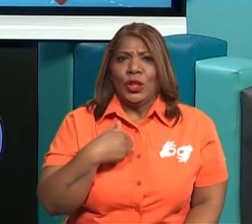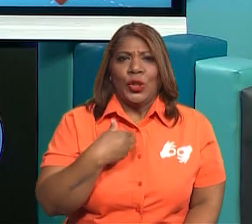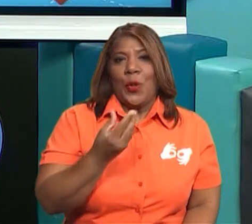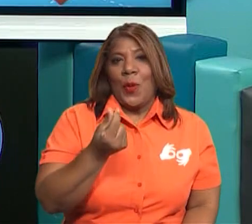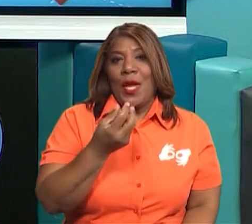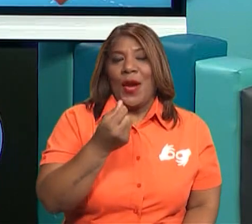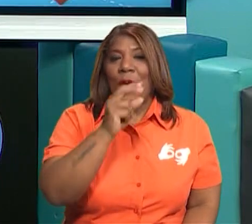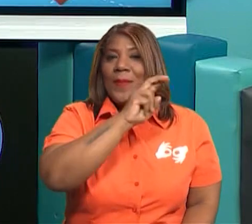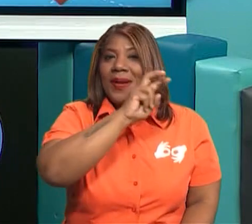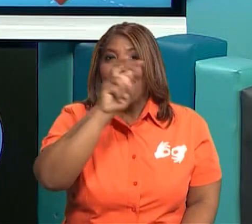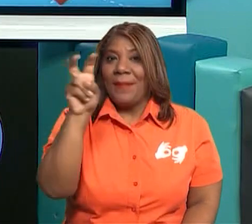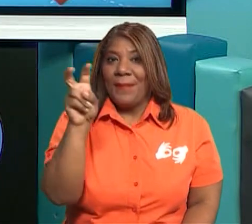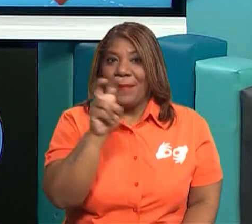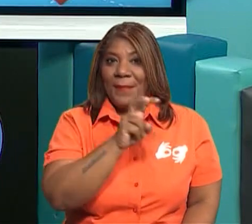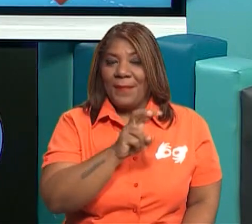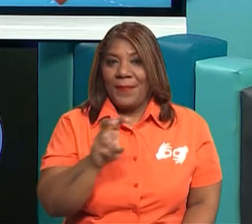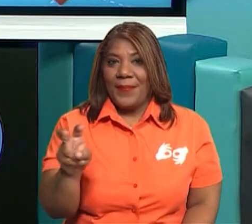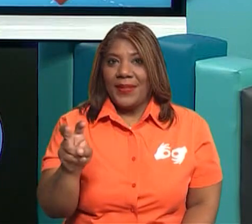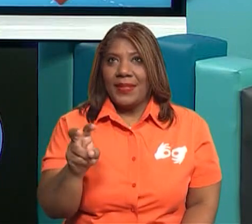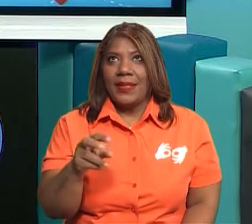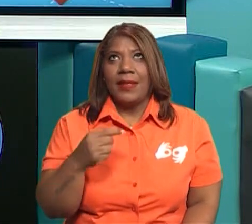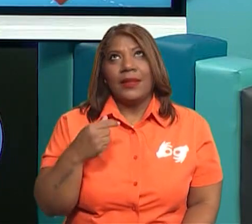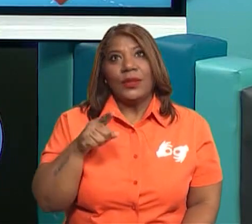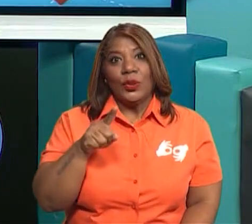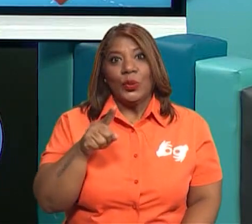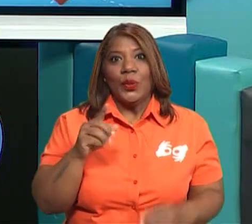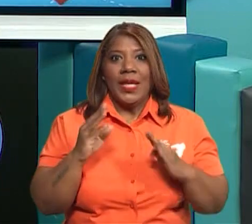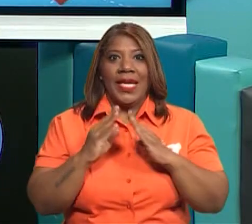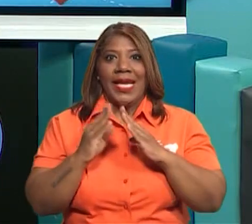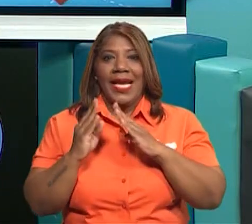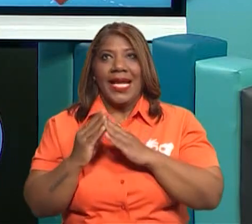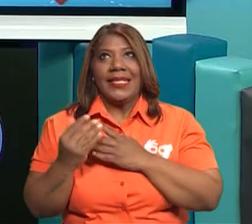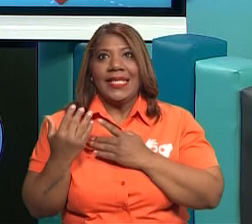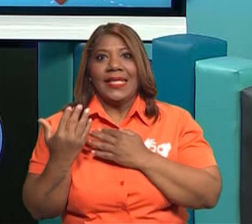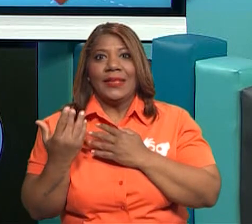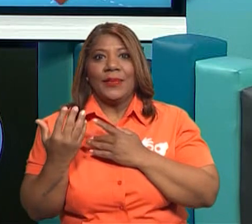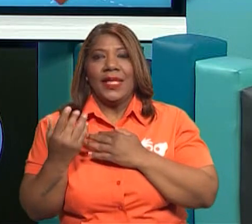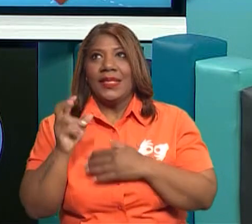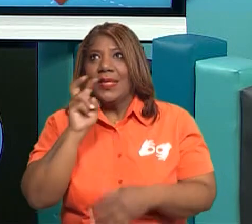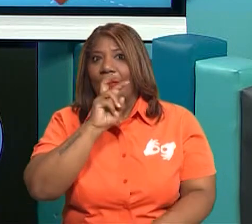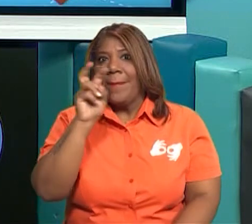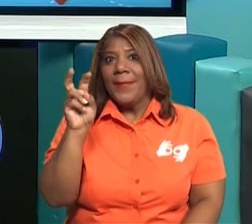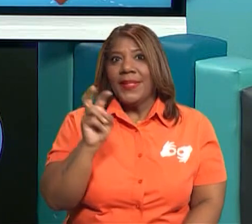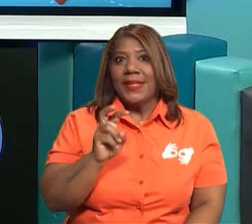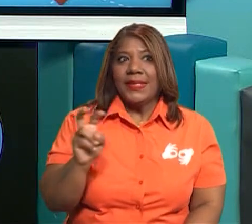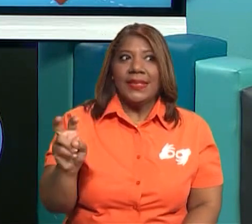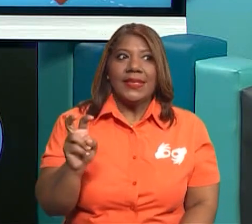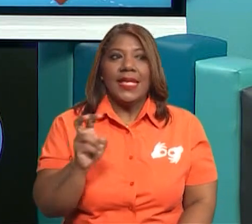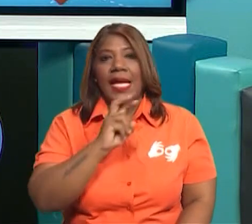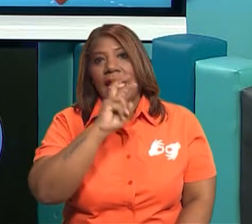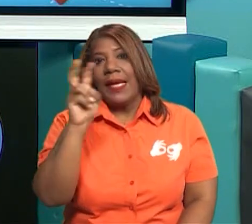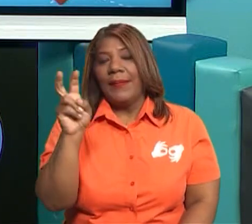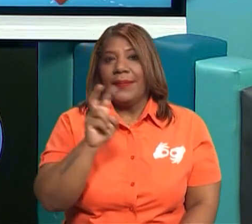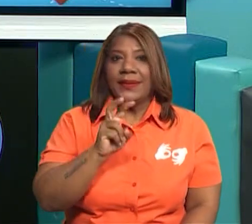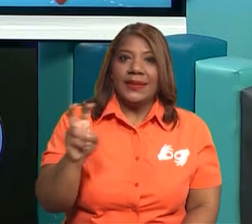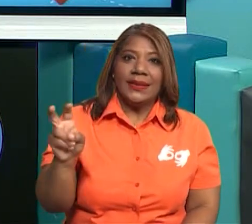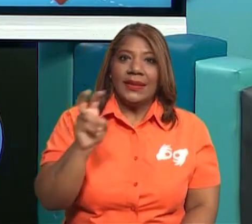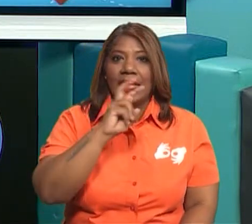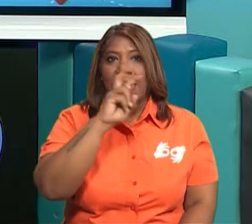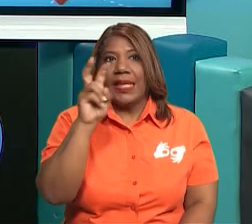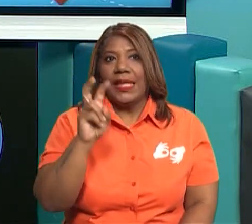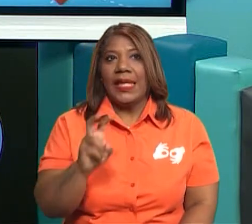ahora más tardecito. Y tú estás aquí esperando, quiero el pedazo de pizza, quiero pizza. Ay, mi mamá, ¿ahora qué me va a traer el pedazo de pizza?